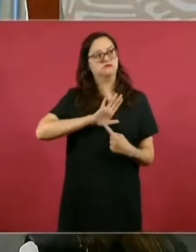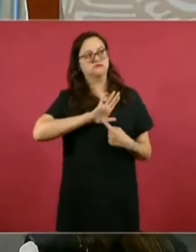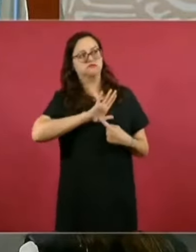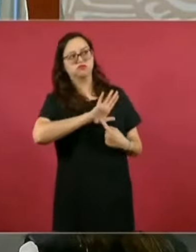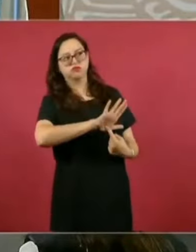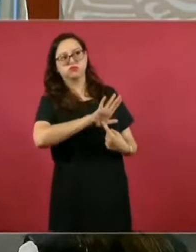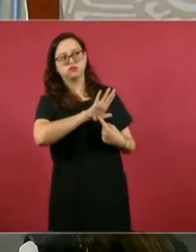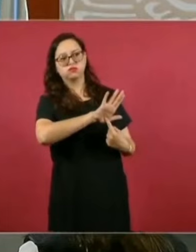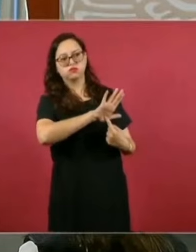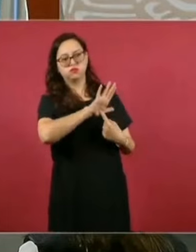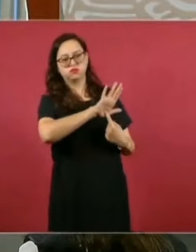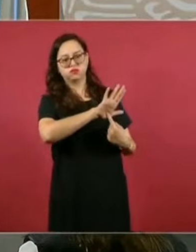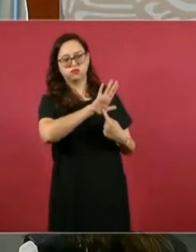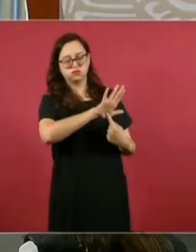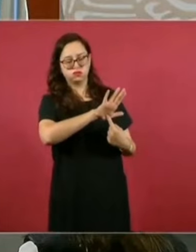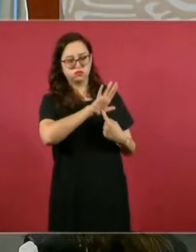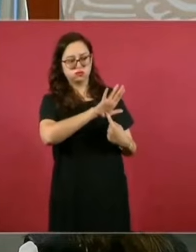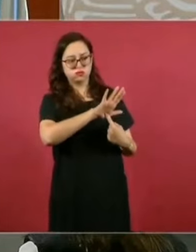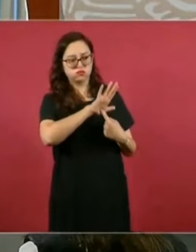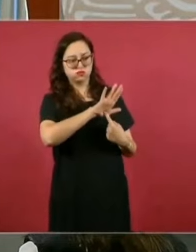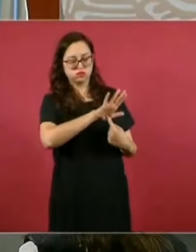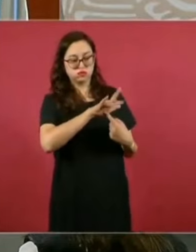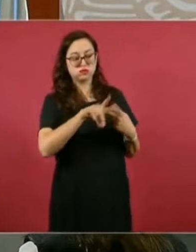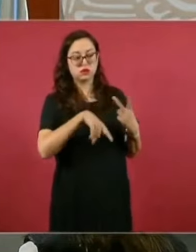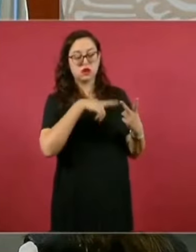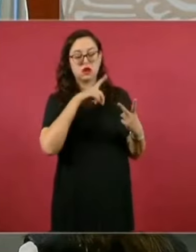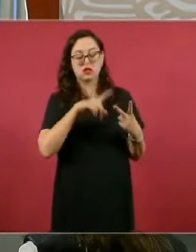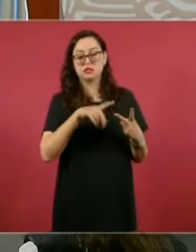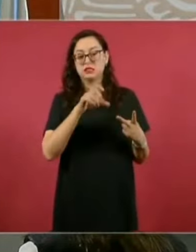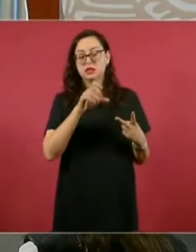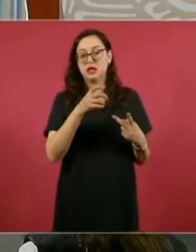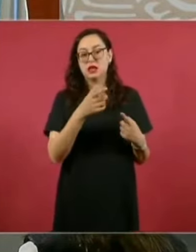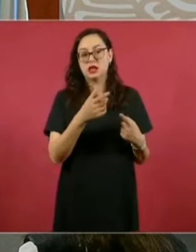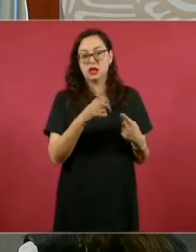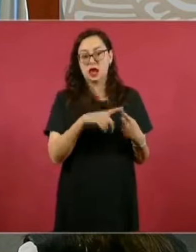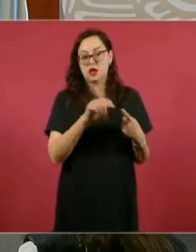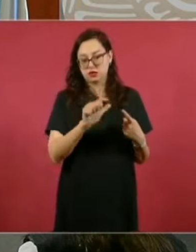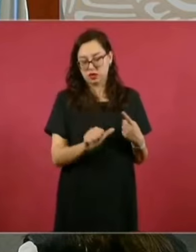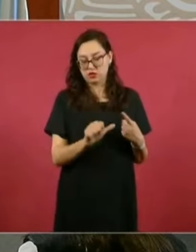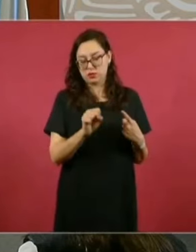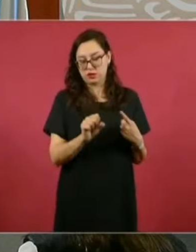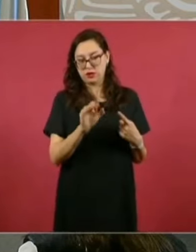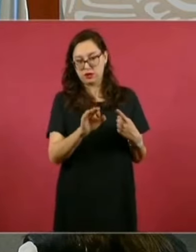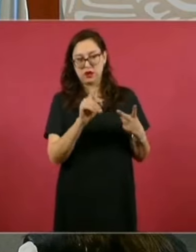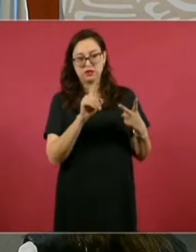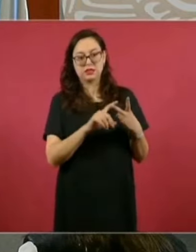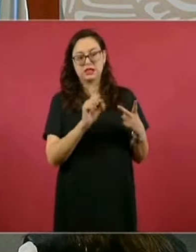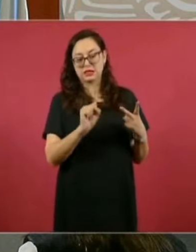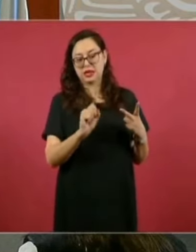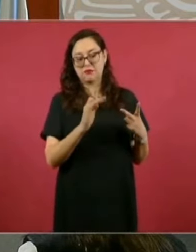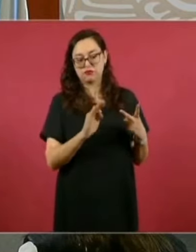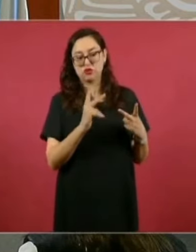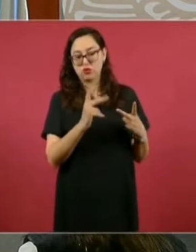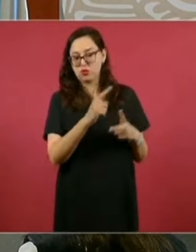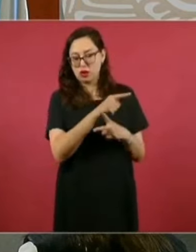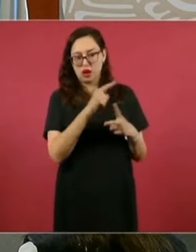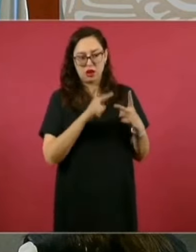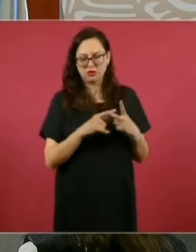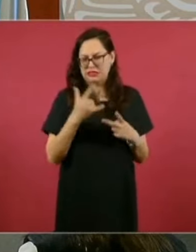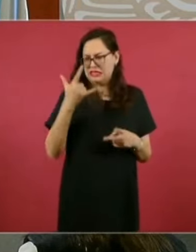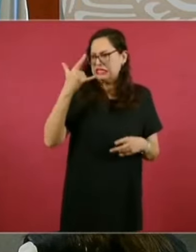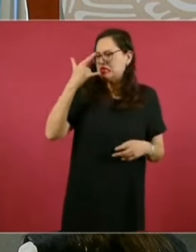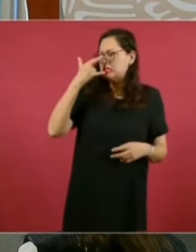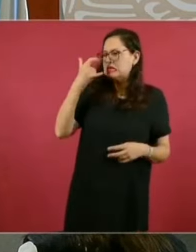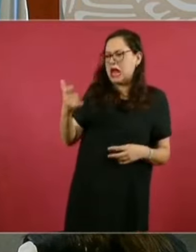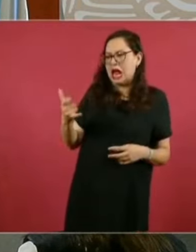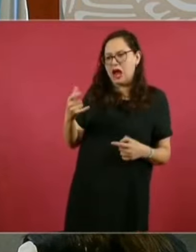la Auditoría Superior de la Federación como de la Función Pública. El daño patrimonial consignado